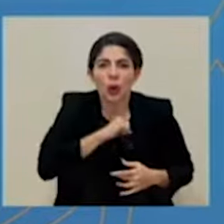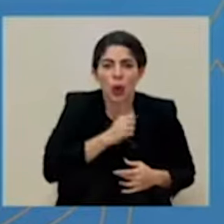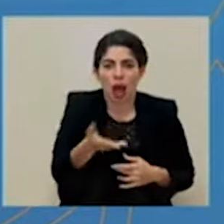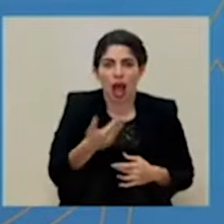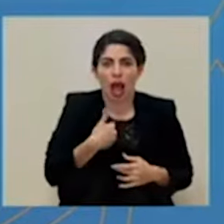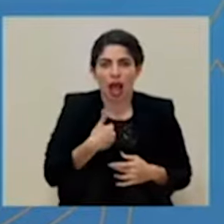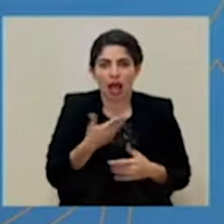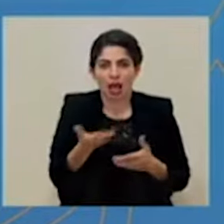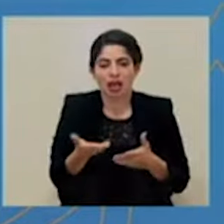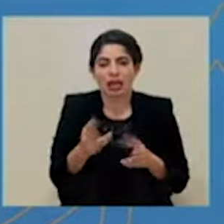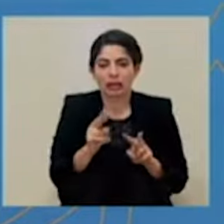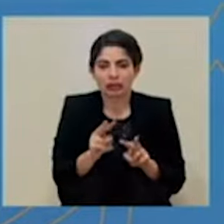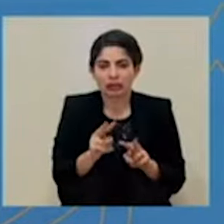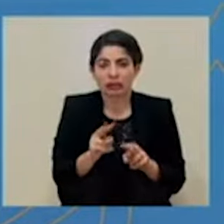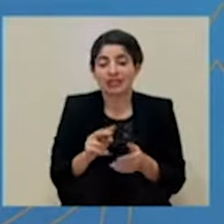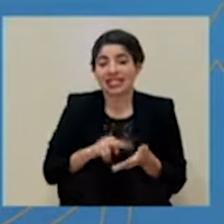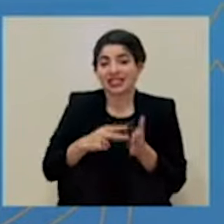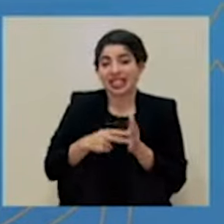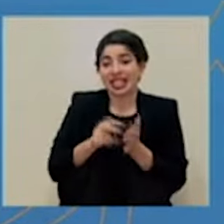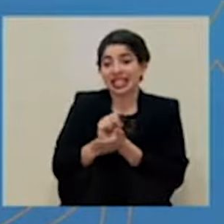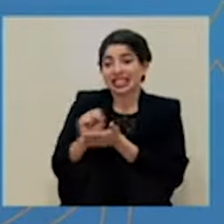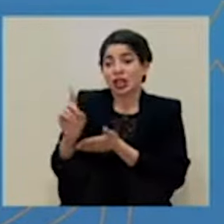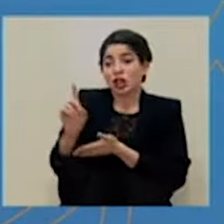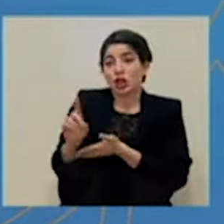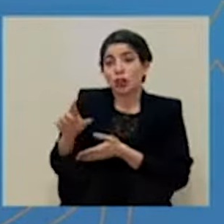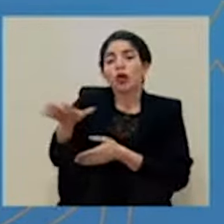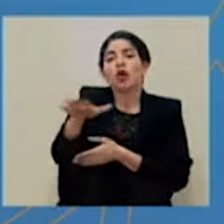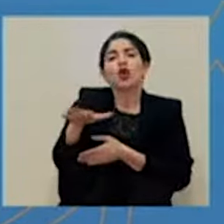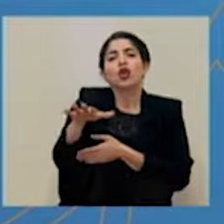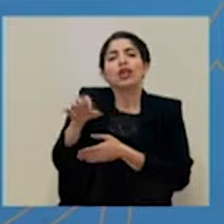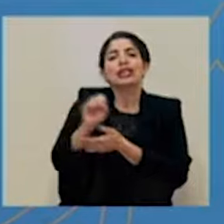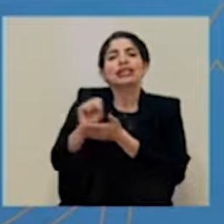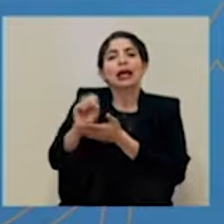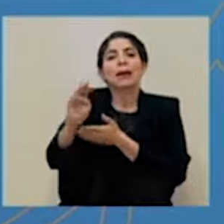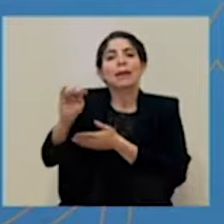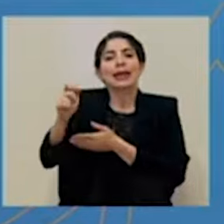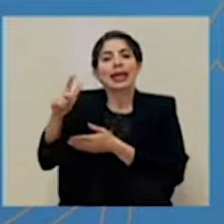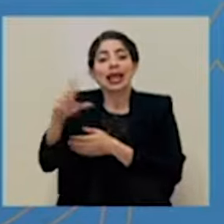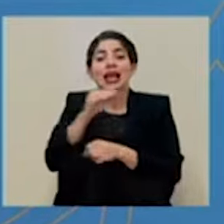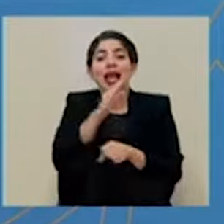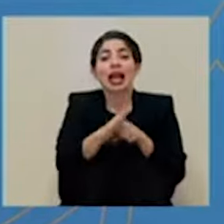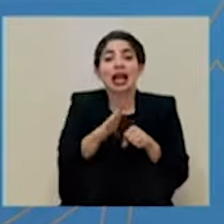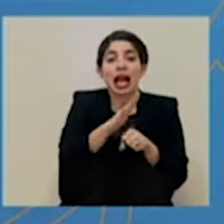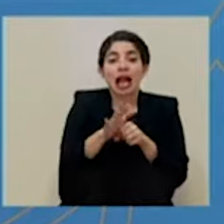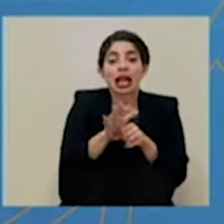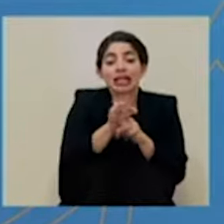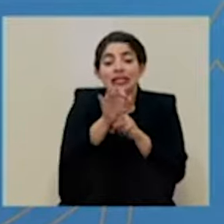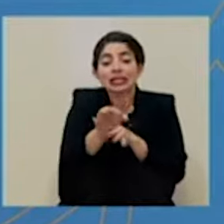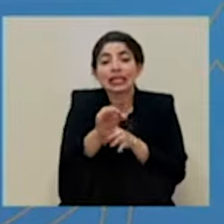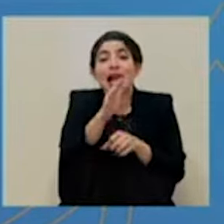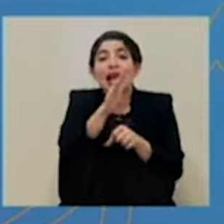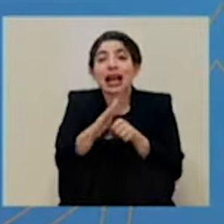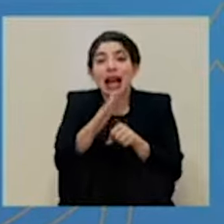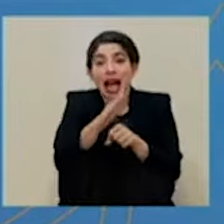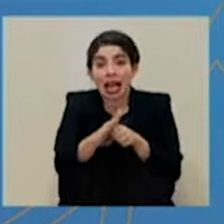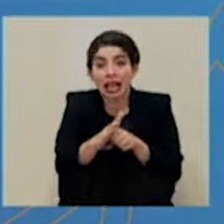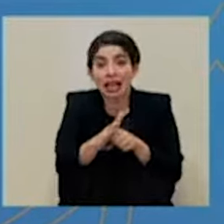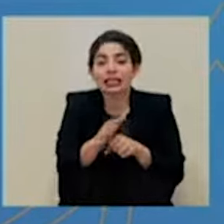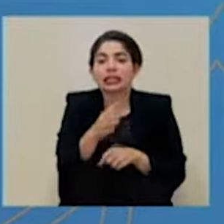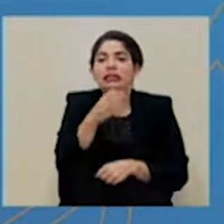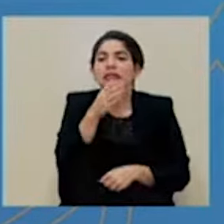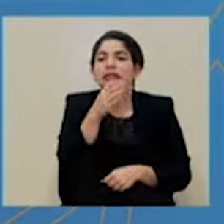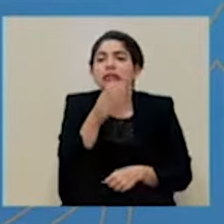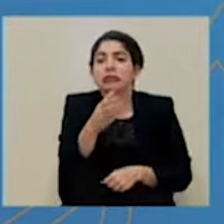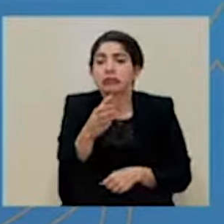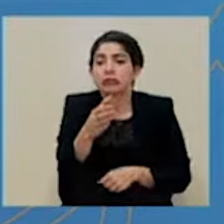el caso de Santo Domingo, en el distrito de San Miguel, y en el caso de Cañas, en el distrito de Cañas, la sugerencia,